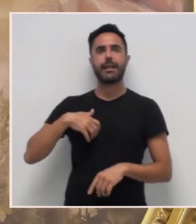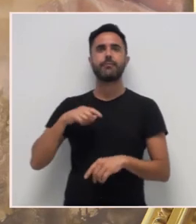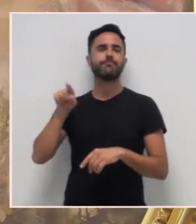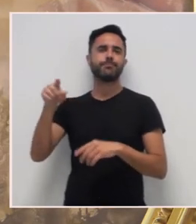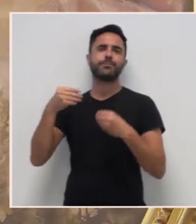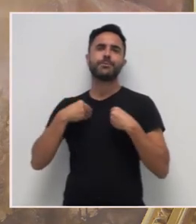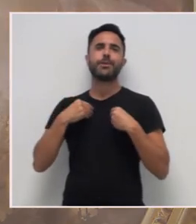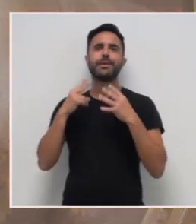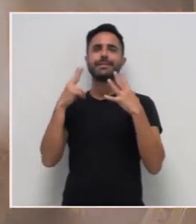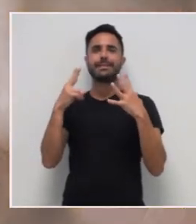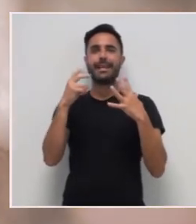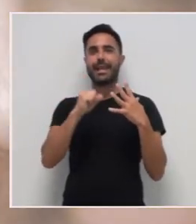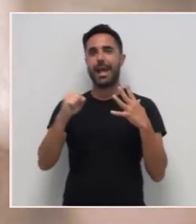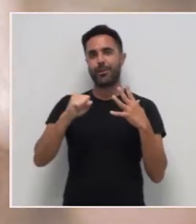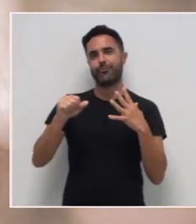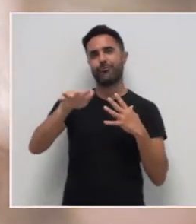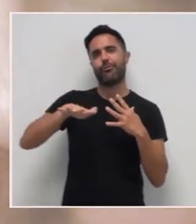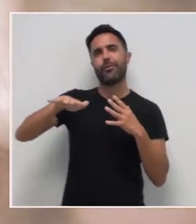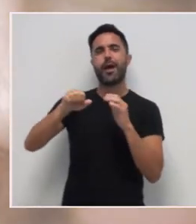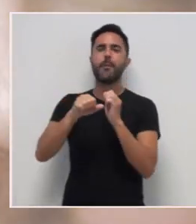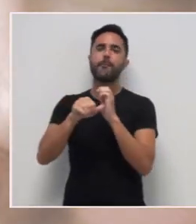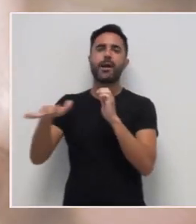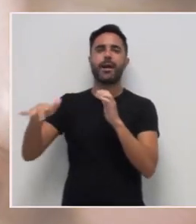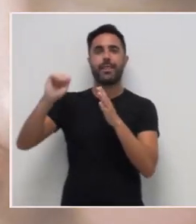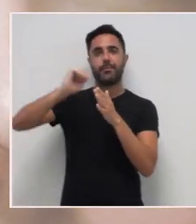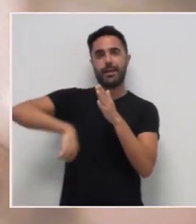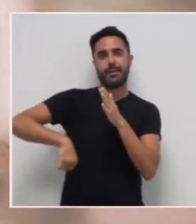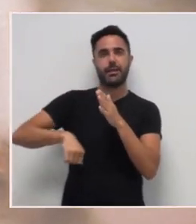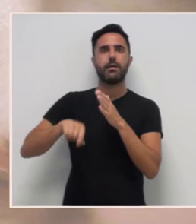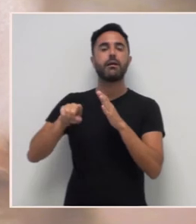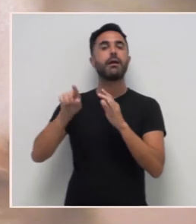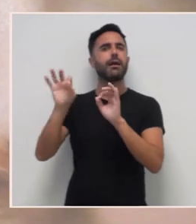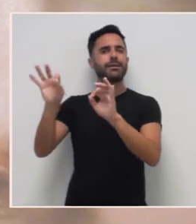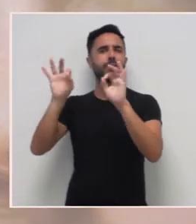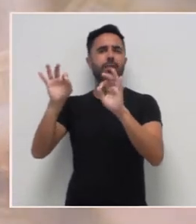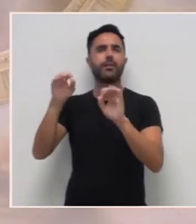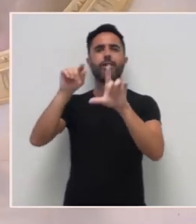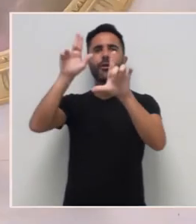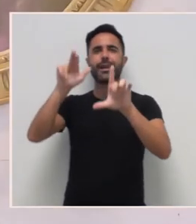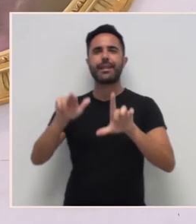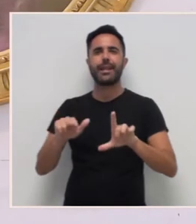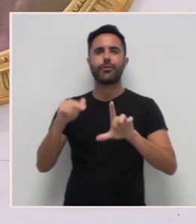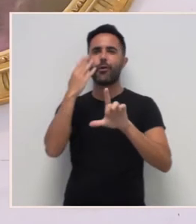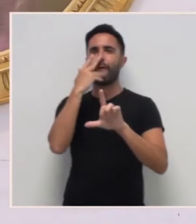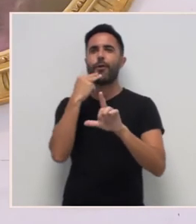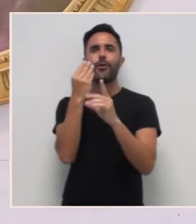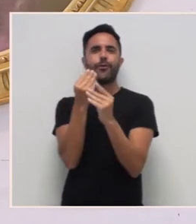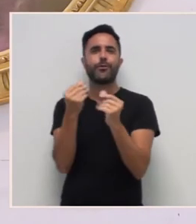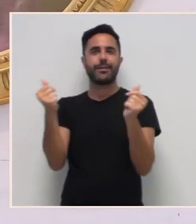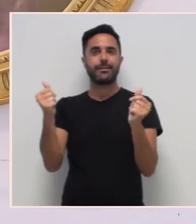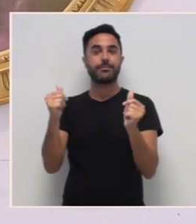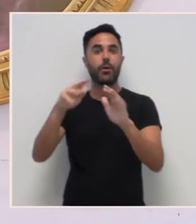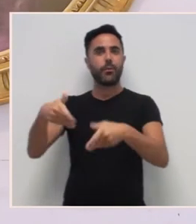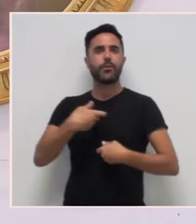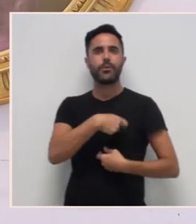onde se especializou no retrato pastel. Cando voltou, coñeceu a doña Emilia Pardo Bazán, que foi a súa mecena